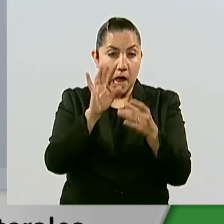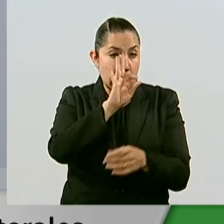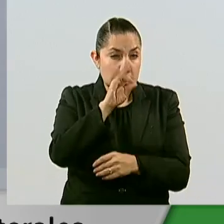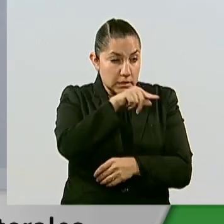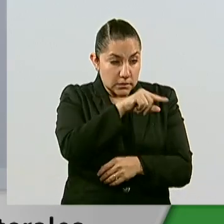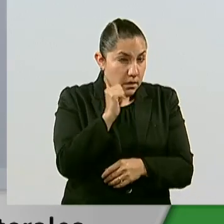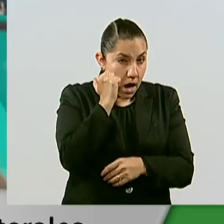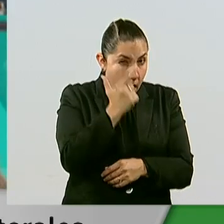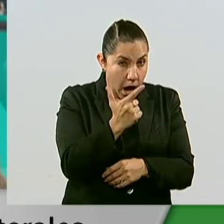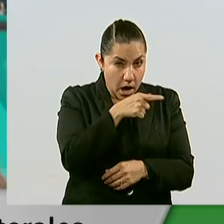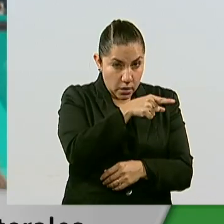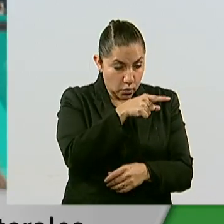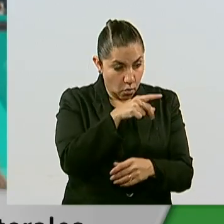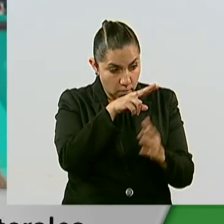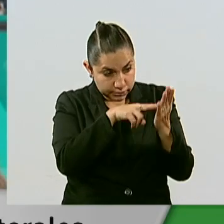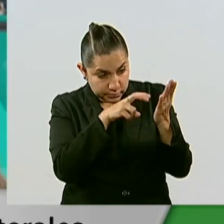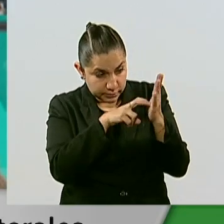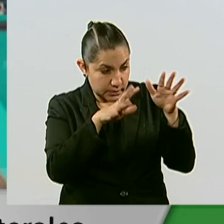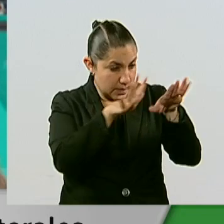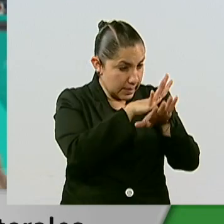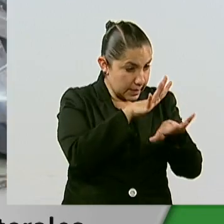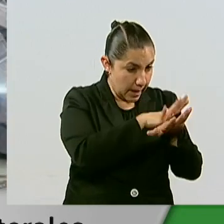vulnere las instancias electorales.